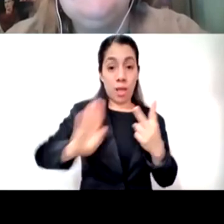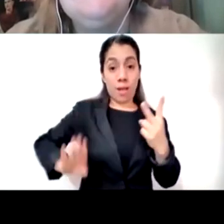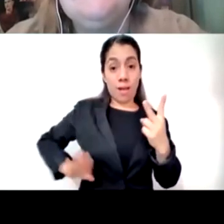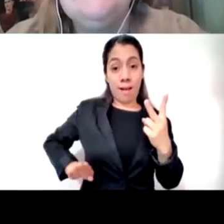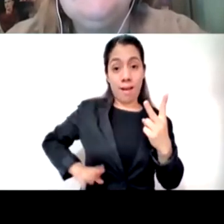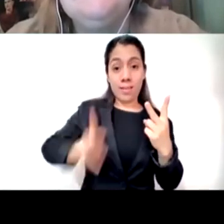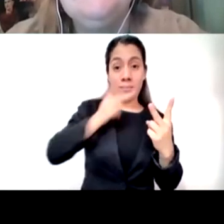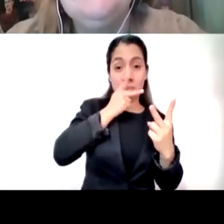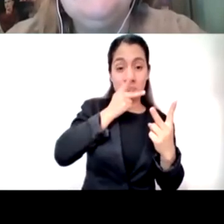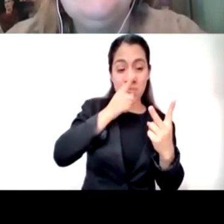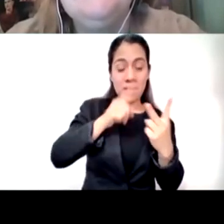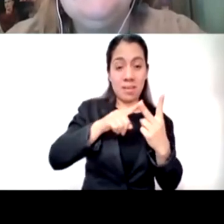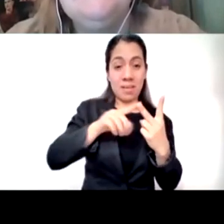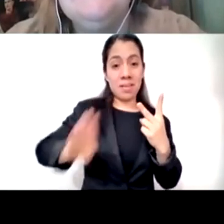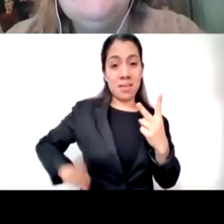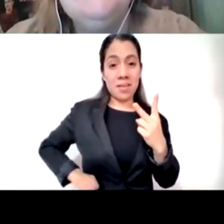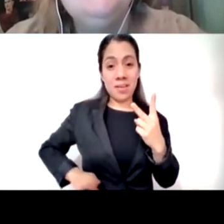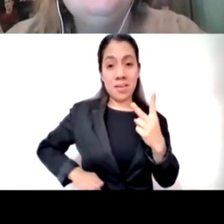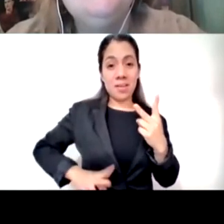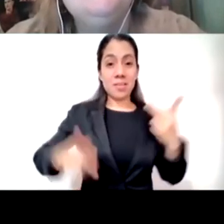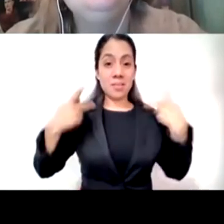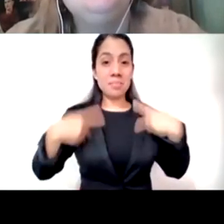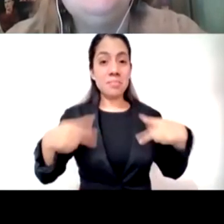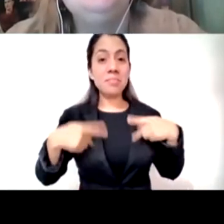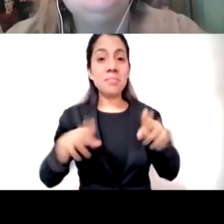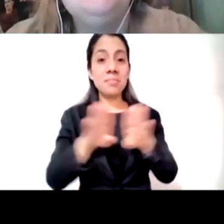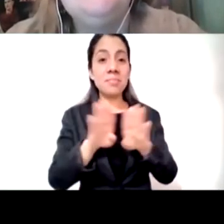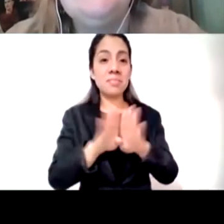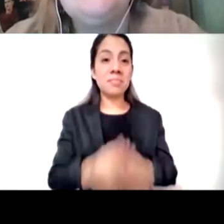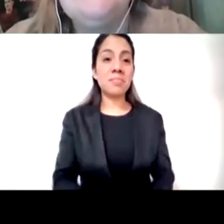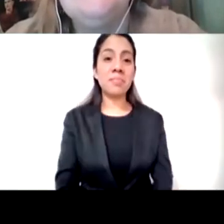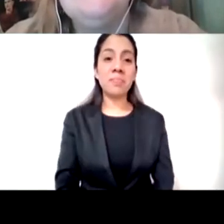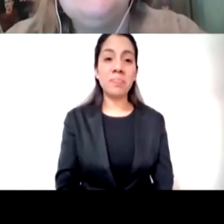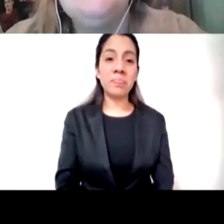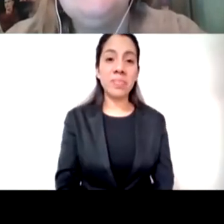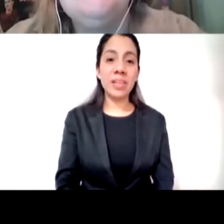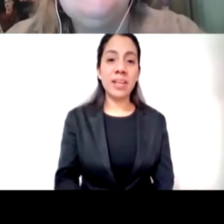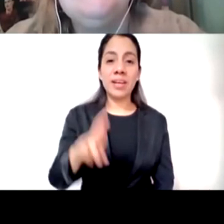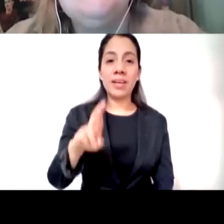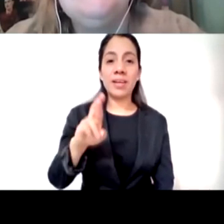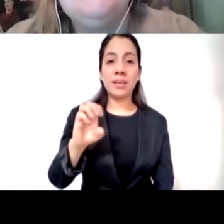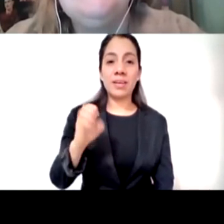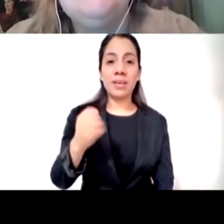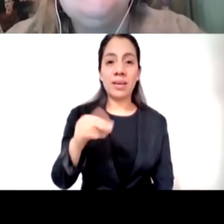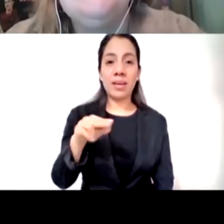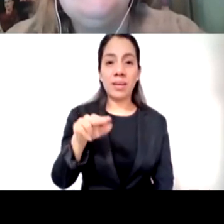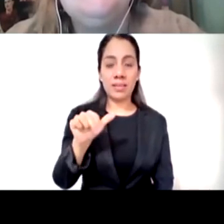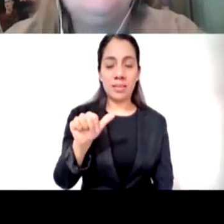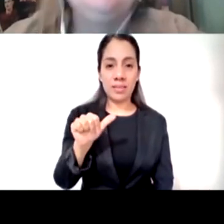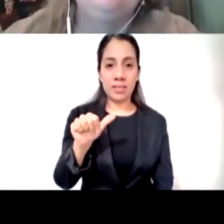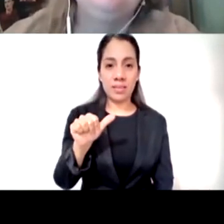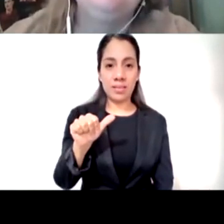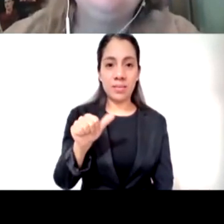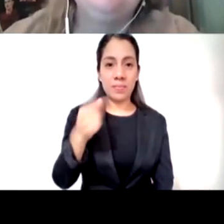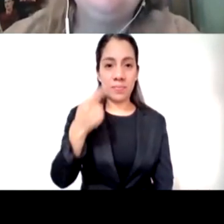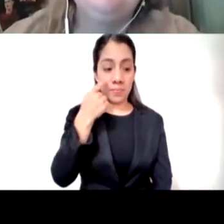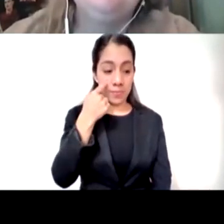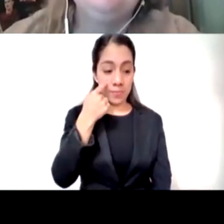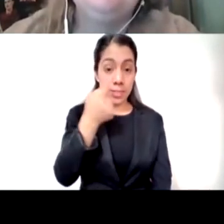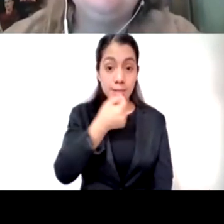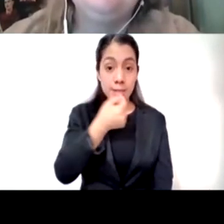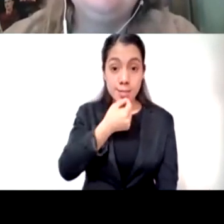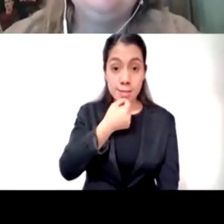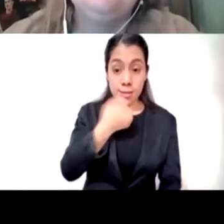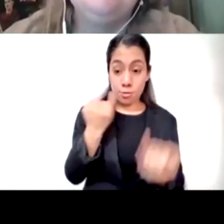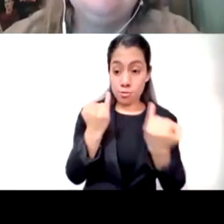regálame un tip ¿quién me lo regala? sí mi reina gracias tu referente no es su referente y tu realidad es tan